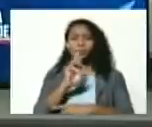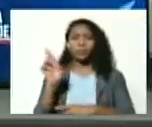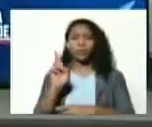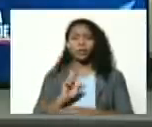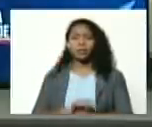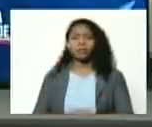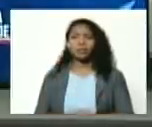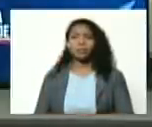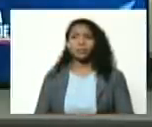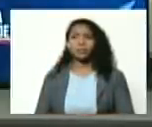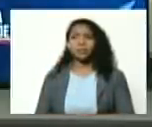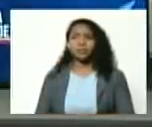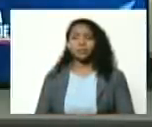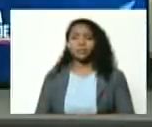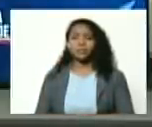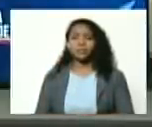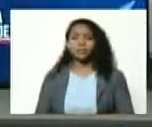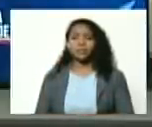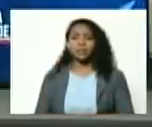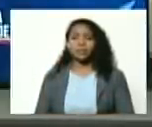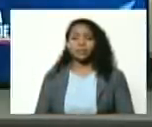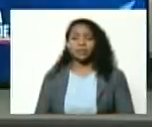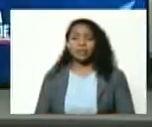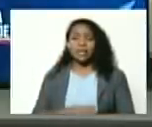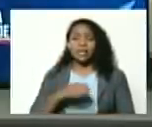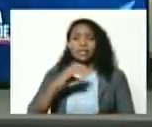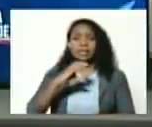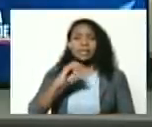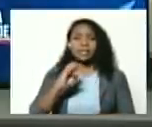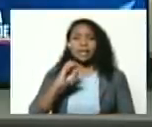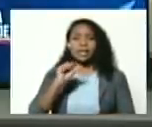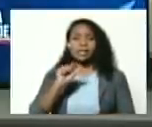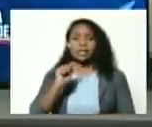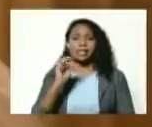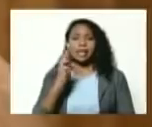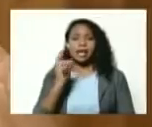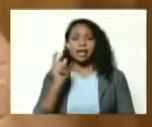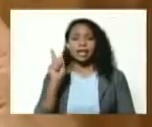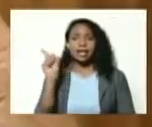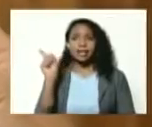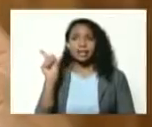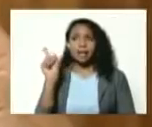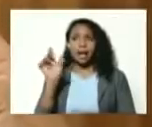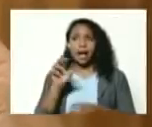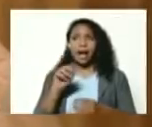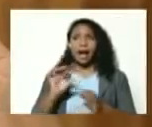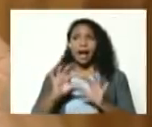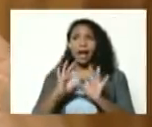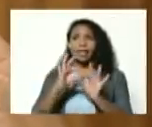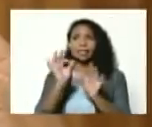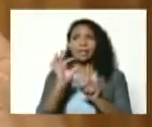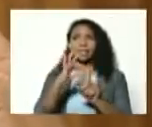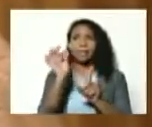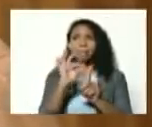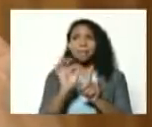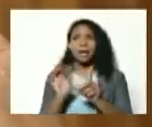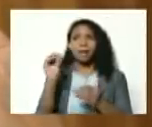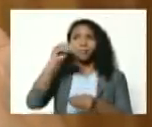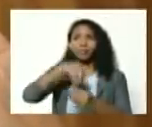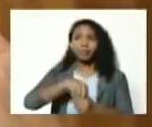César Rangifo esa espiga sembrada en Carabobo